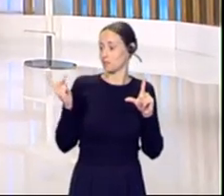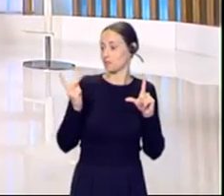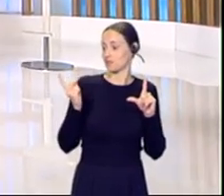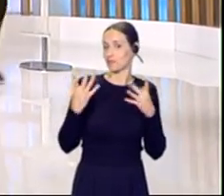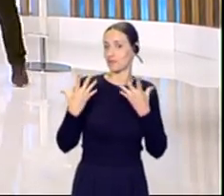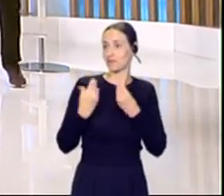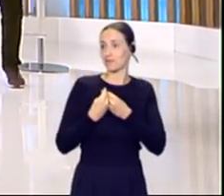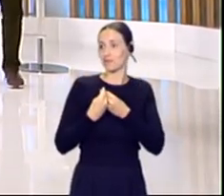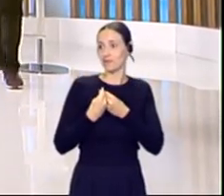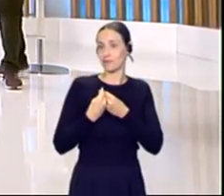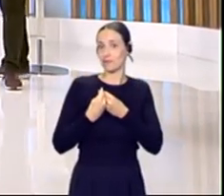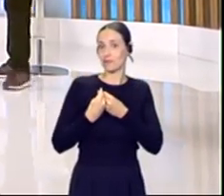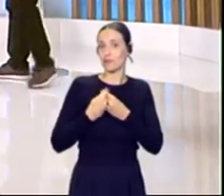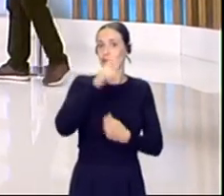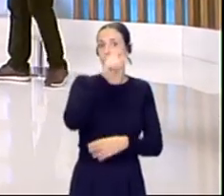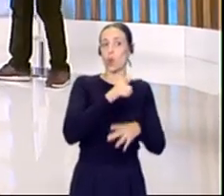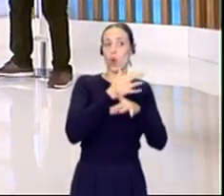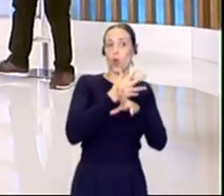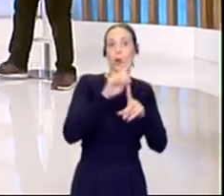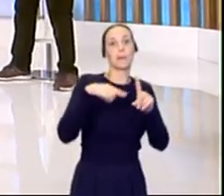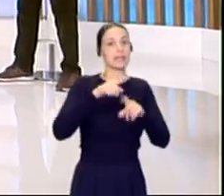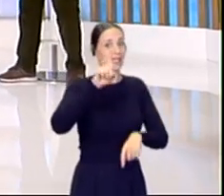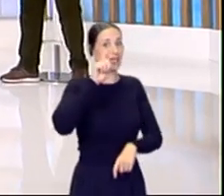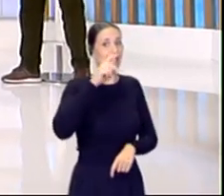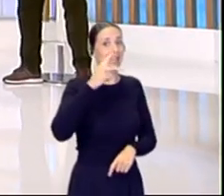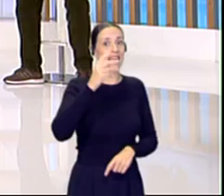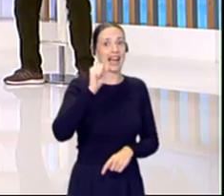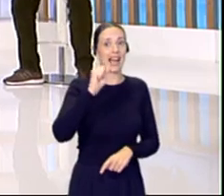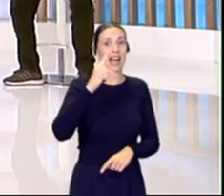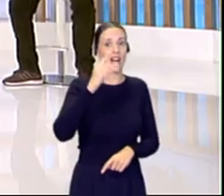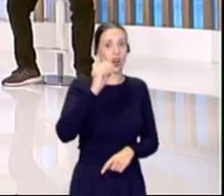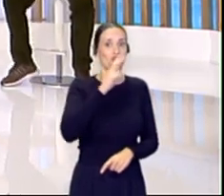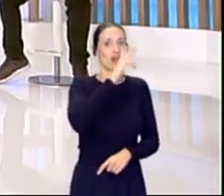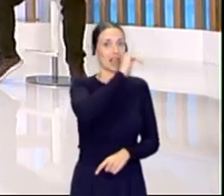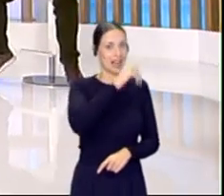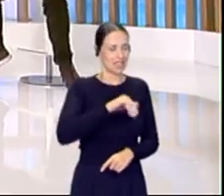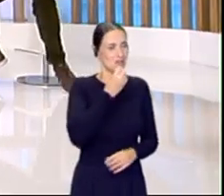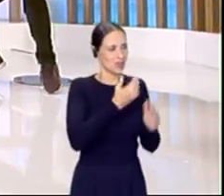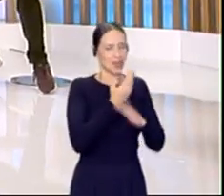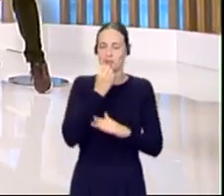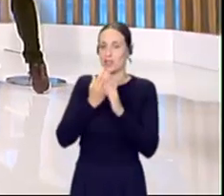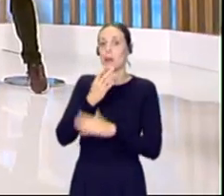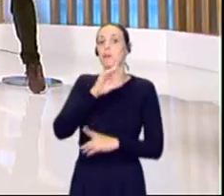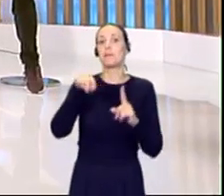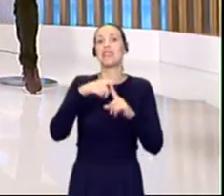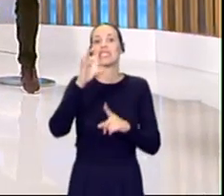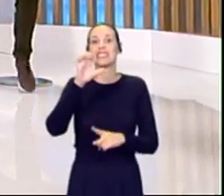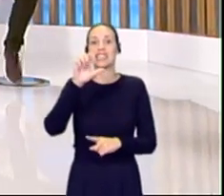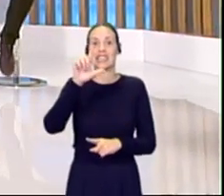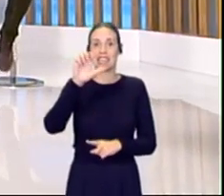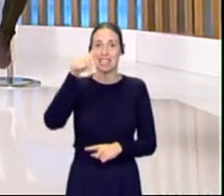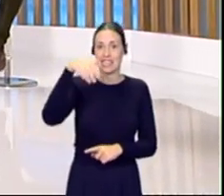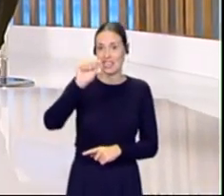el jugador y entrenador Caco Hernández, buenos días. Buenos días. Y Selena Pérez, buenos días, jugadora